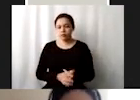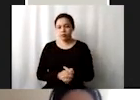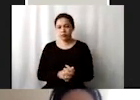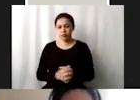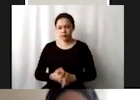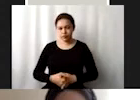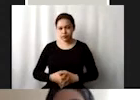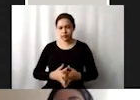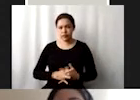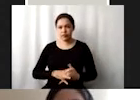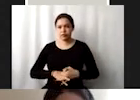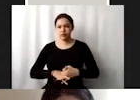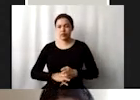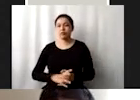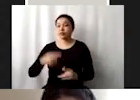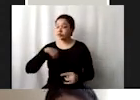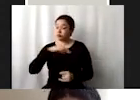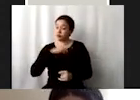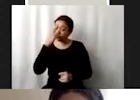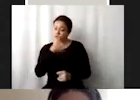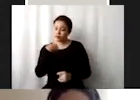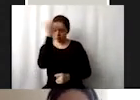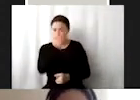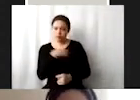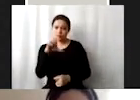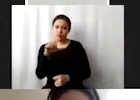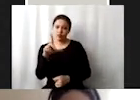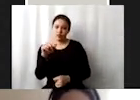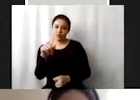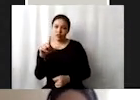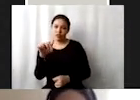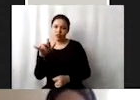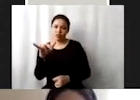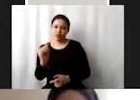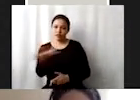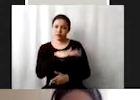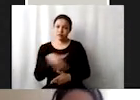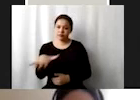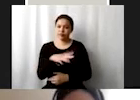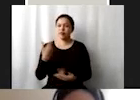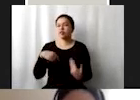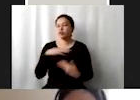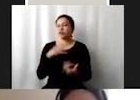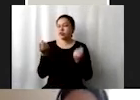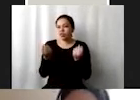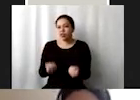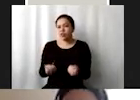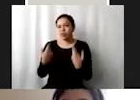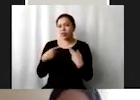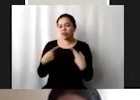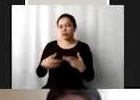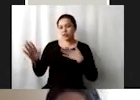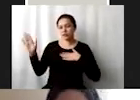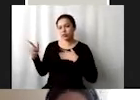teniendo en cuenta como contraloría ciudadana más como gobierno sino más bien como nos aseguramos de que los compromisos